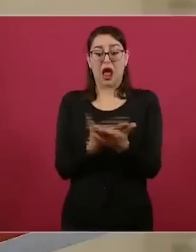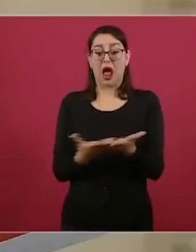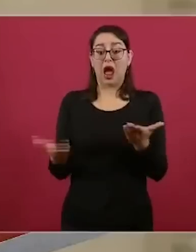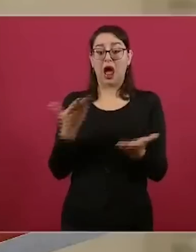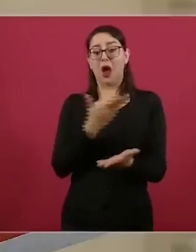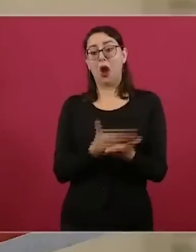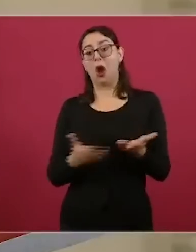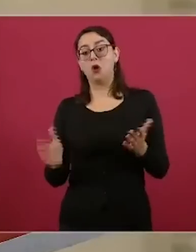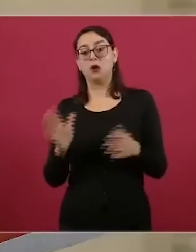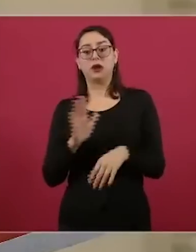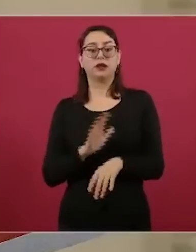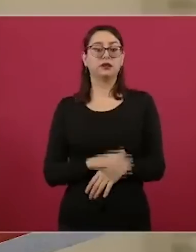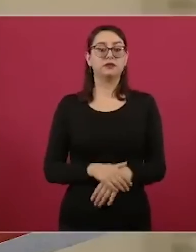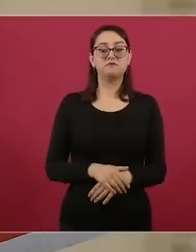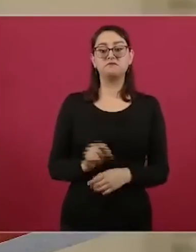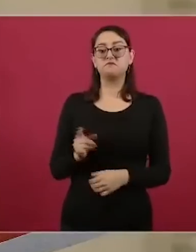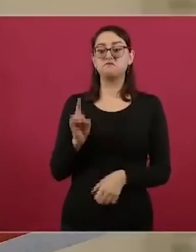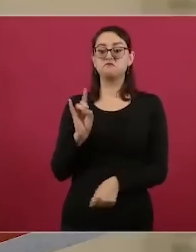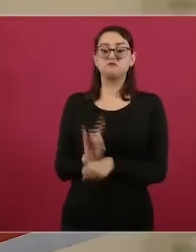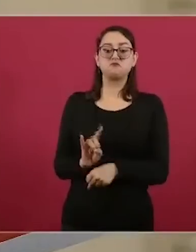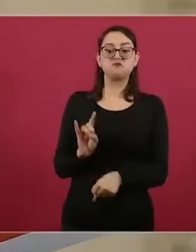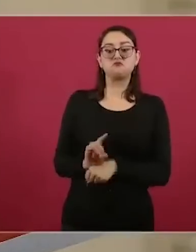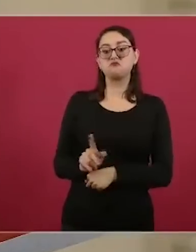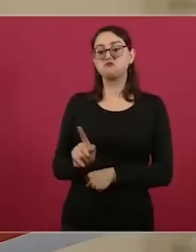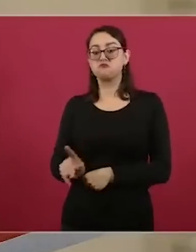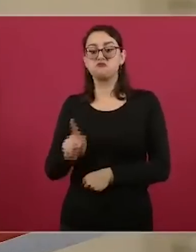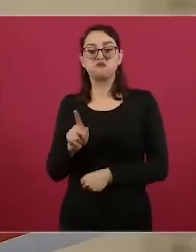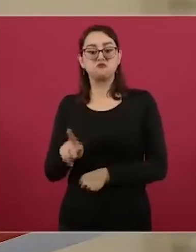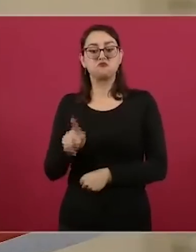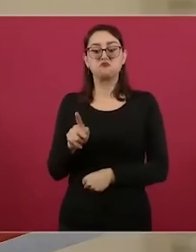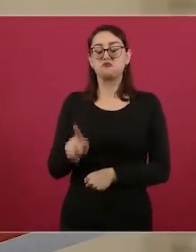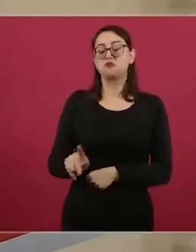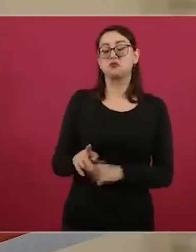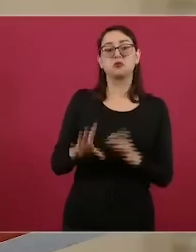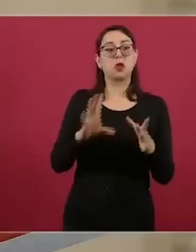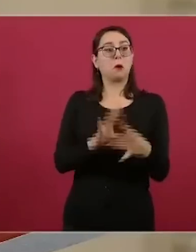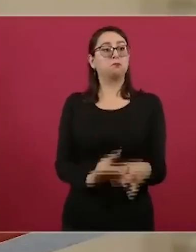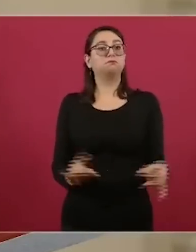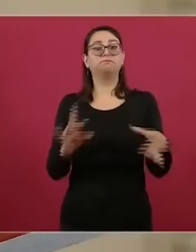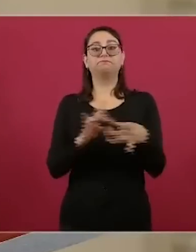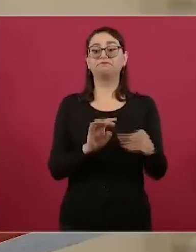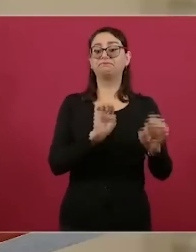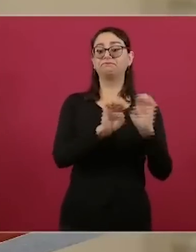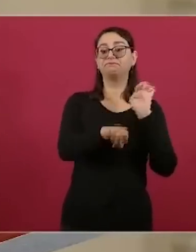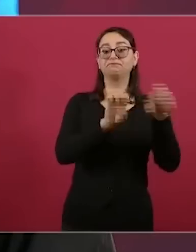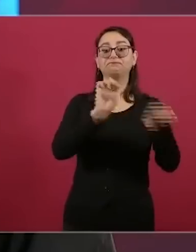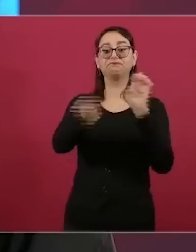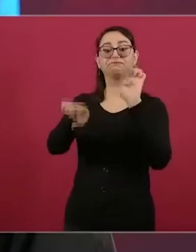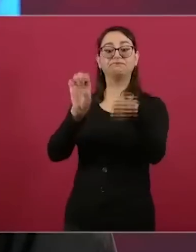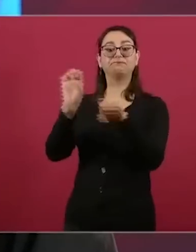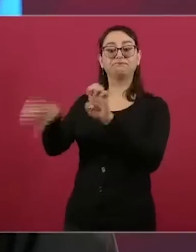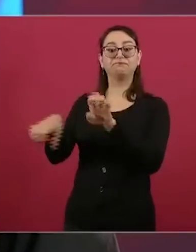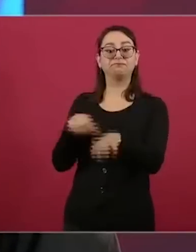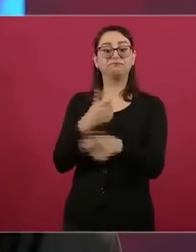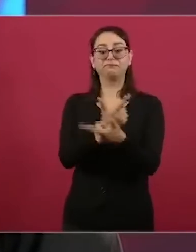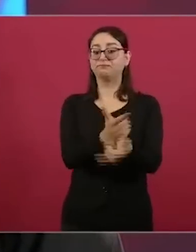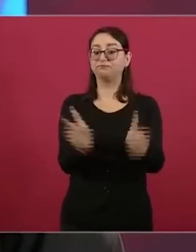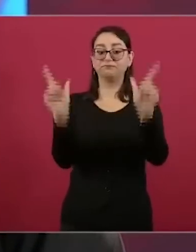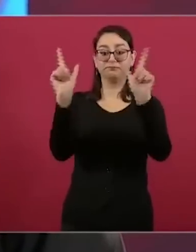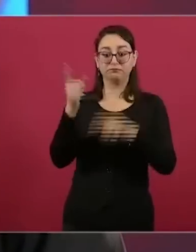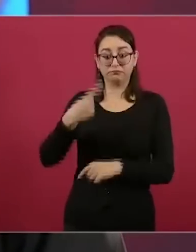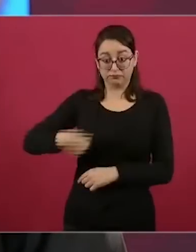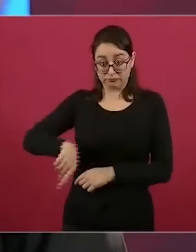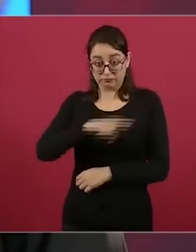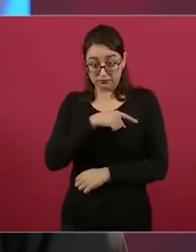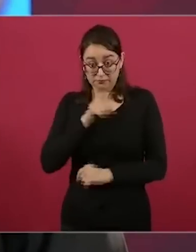nos quedemos callados? ¿No le preocupa ser sancionado por el que